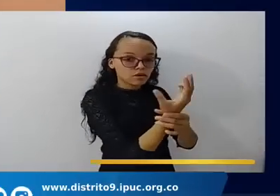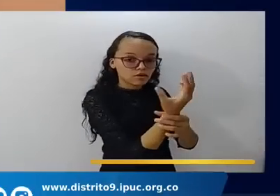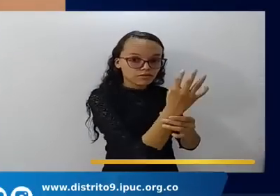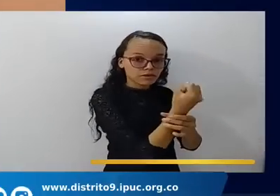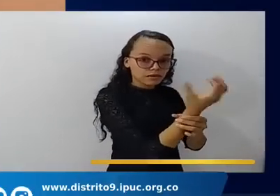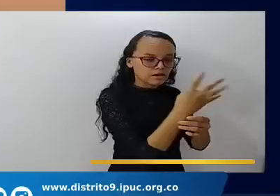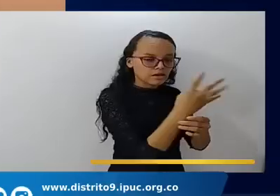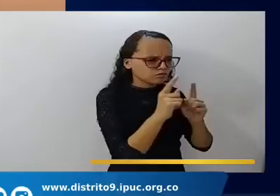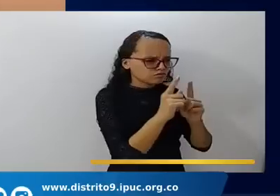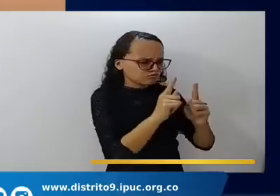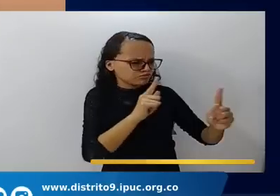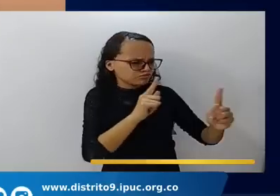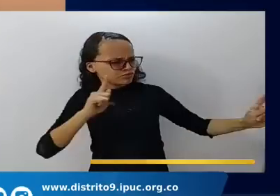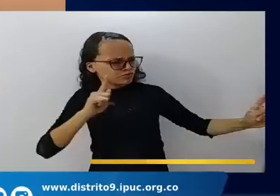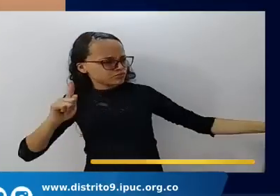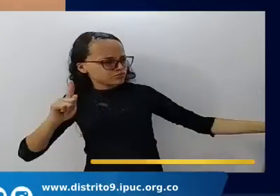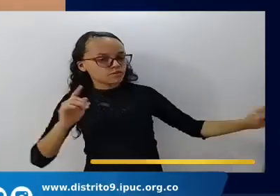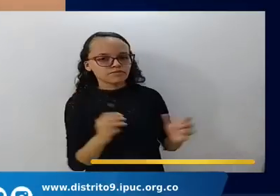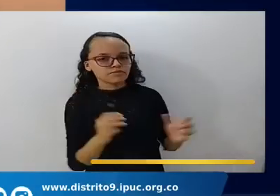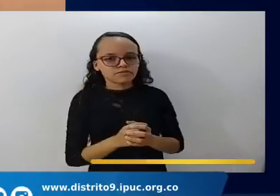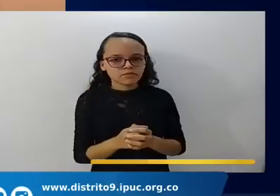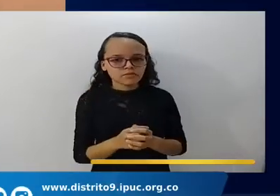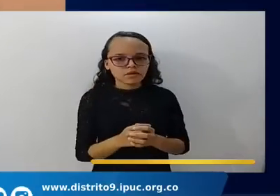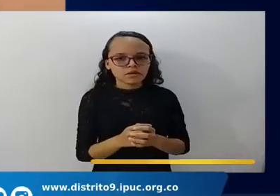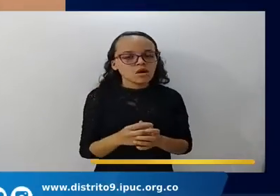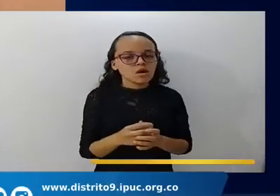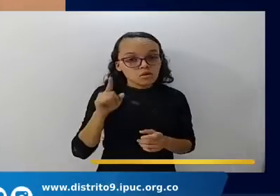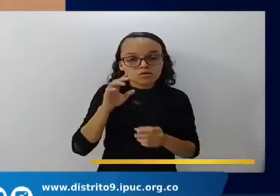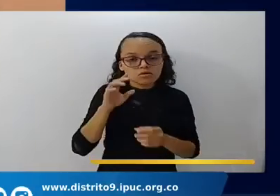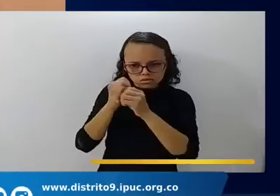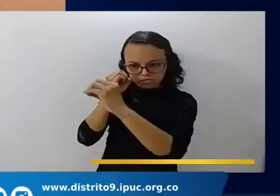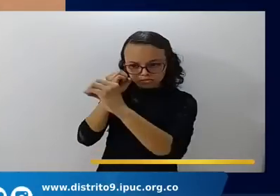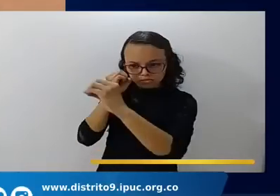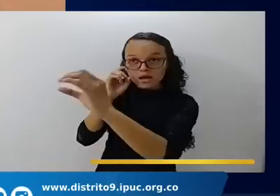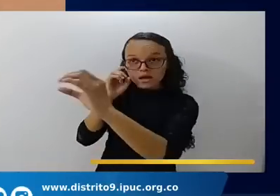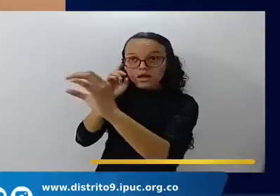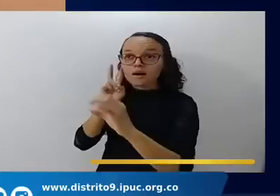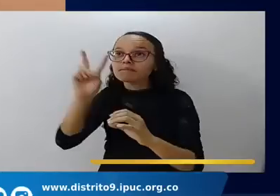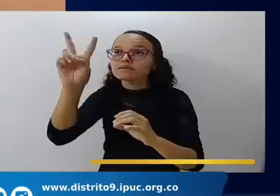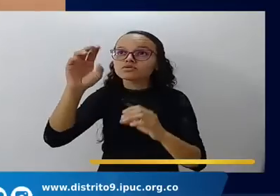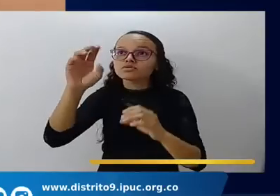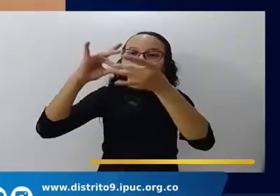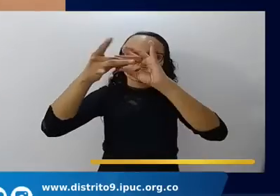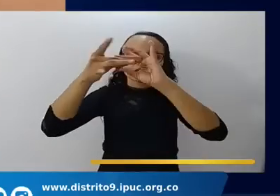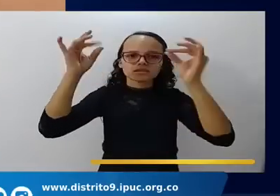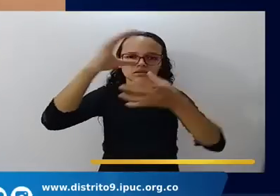descubierto estrellas lejanas, constelaciones, pléyades, galaxias.